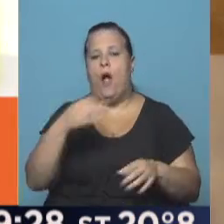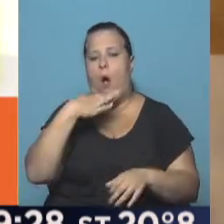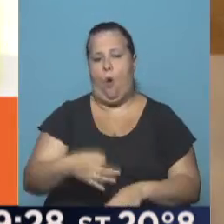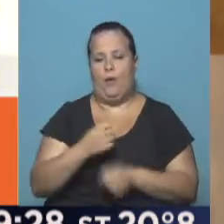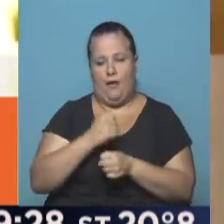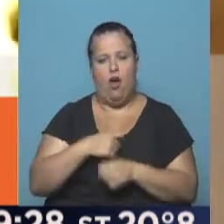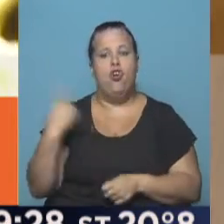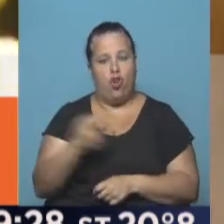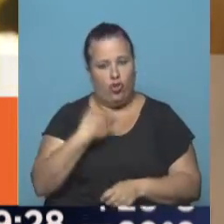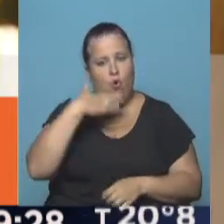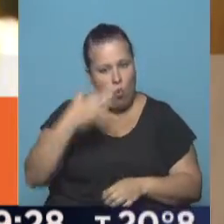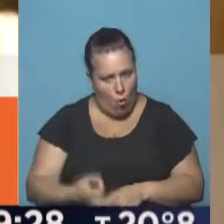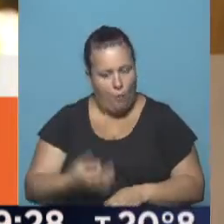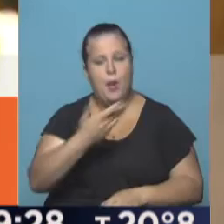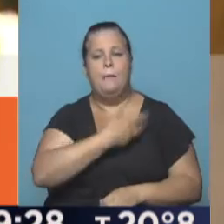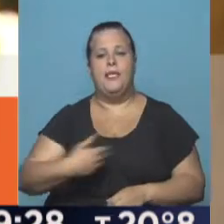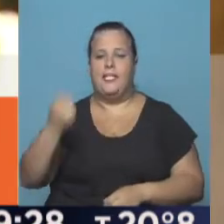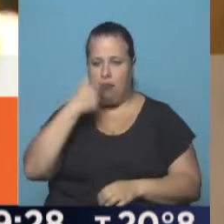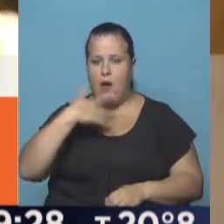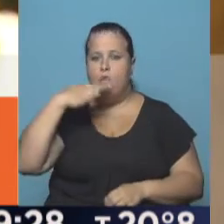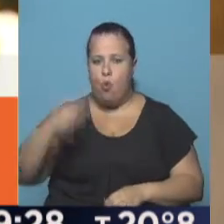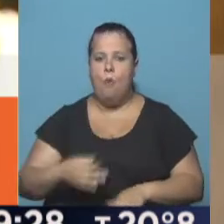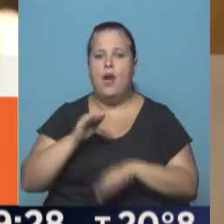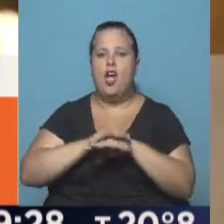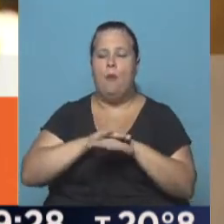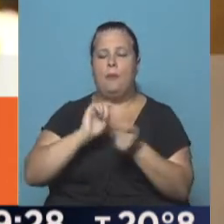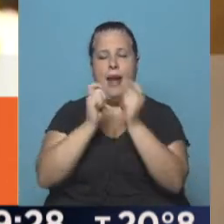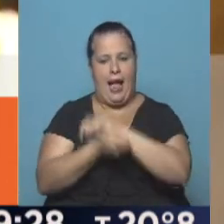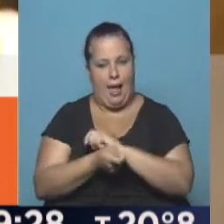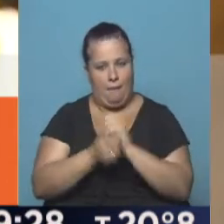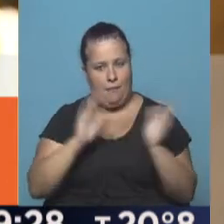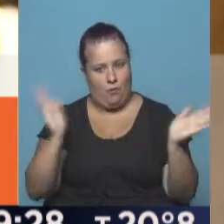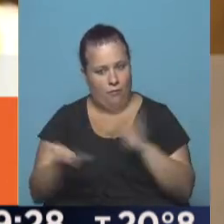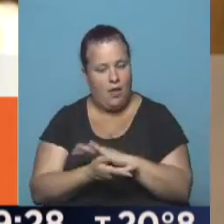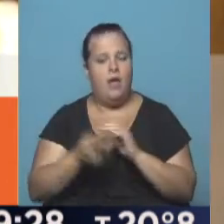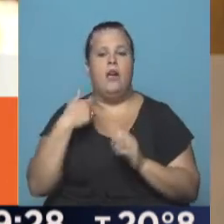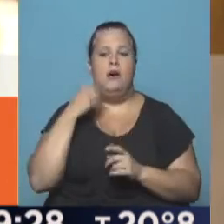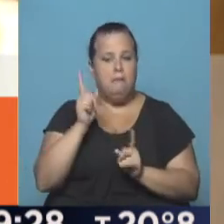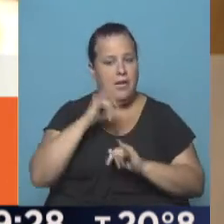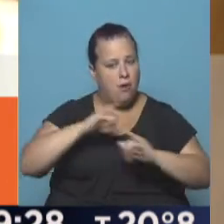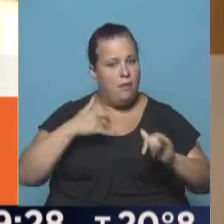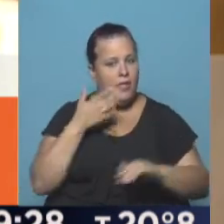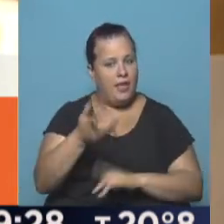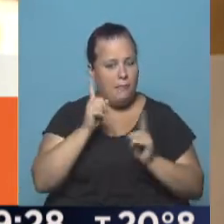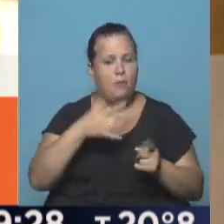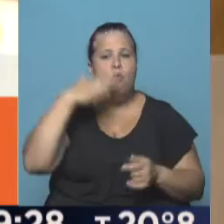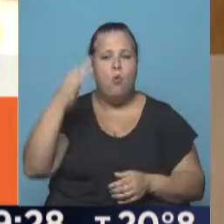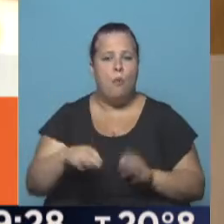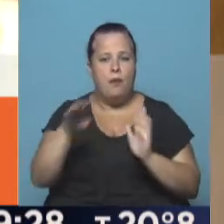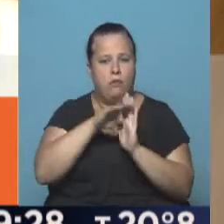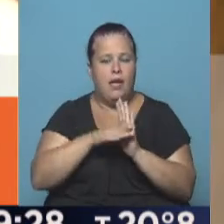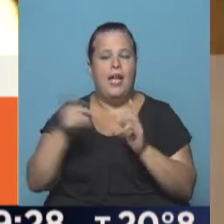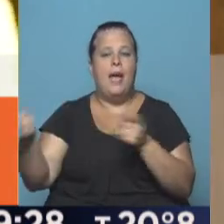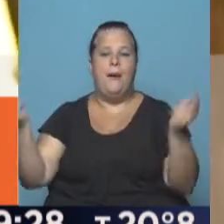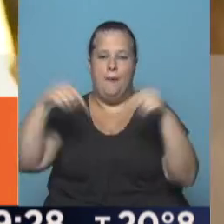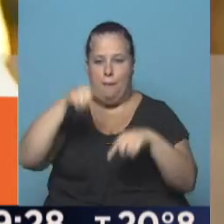hizo. Nosotros lo cumplimos, el presidente Macri cumplió el compromiso del traspaso, hicimos lo que dijimos en la campaña que íbamos a hacer, cumpliendo tanto el